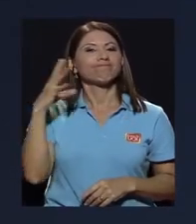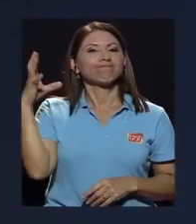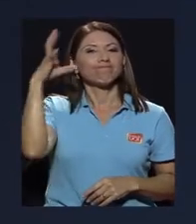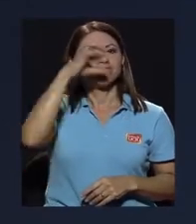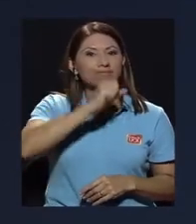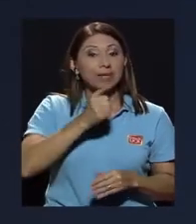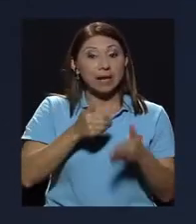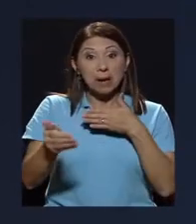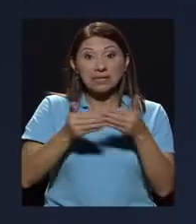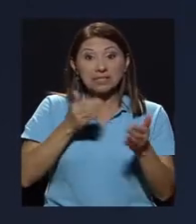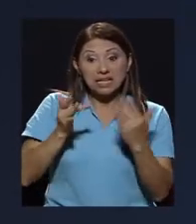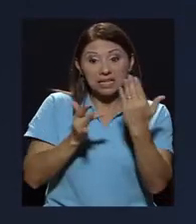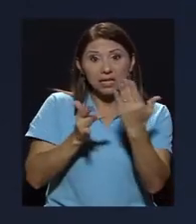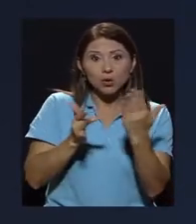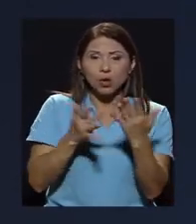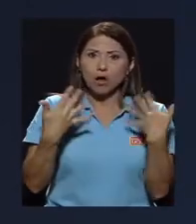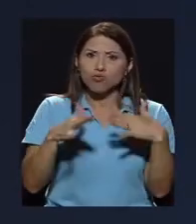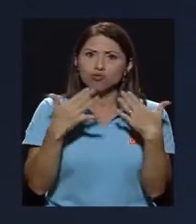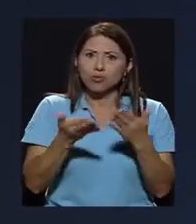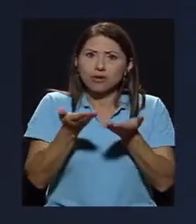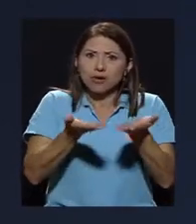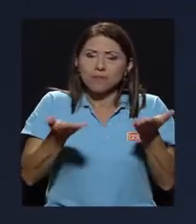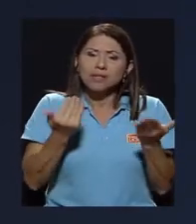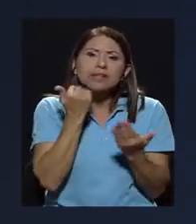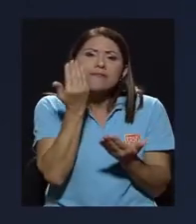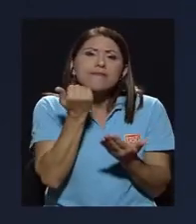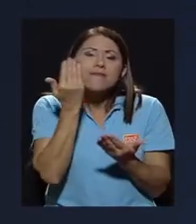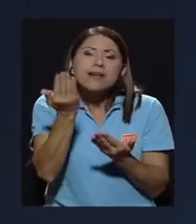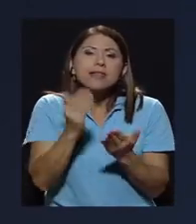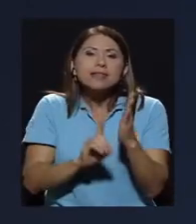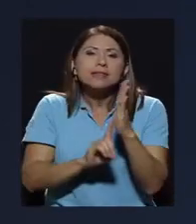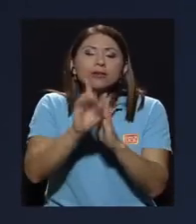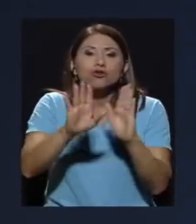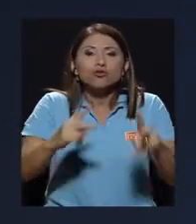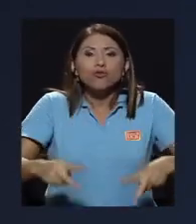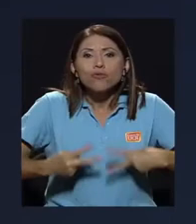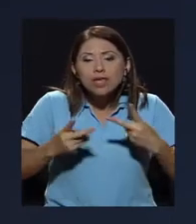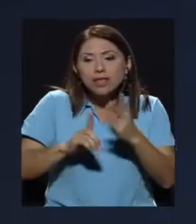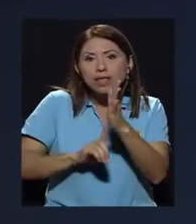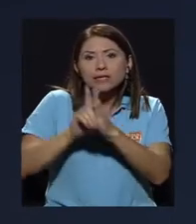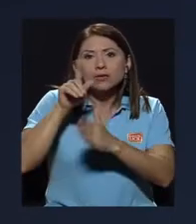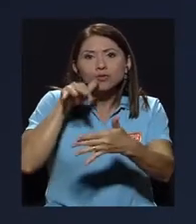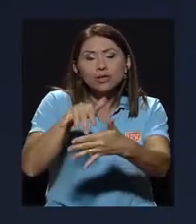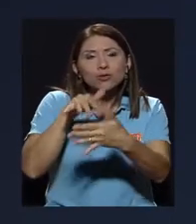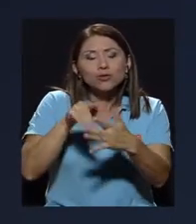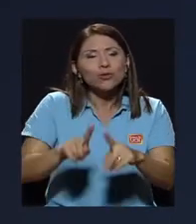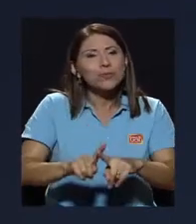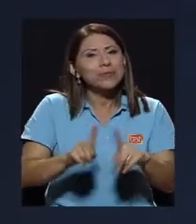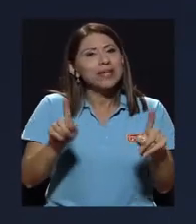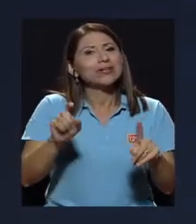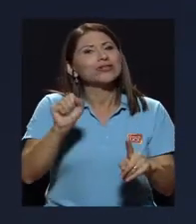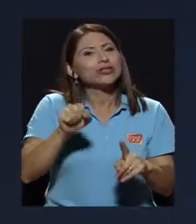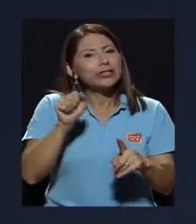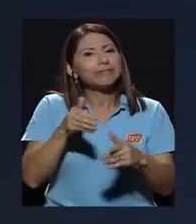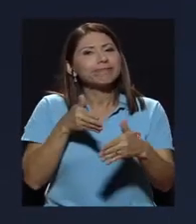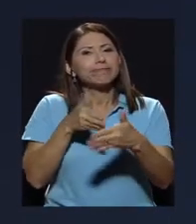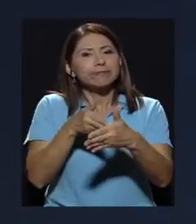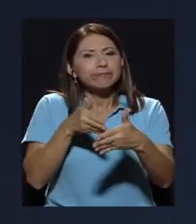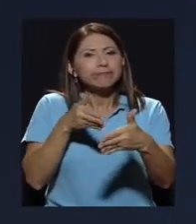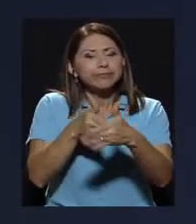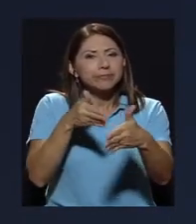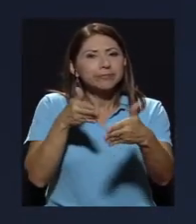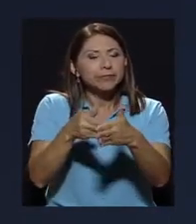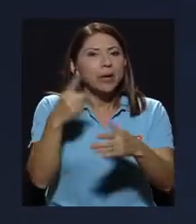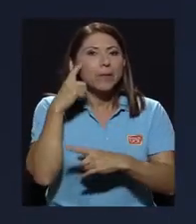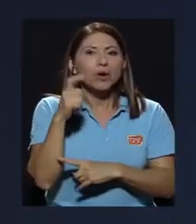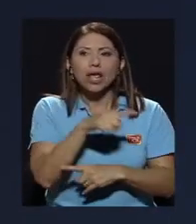grandes herramientas para ellos que facilitan lo que es el desarrollo de su vida, el estudio y demás, pues sí, pues sí viene afectando porque no